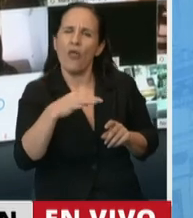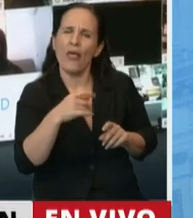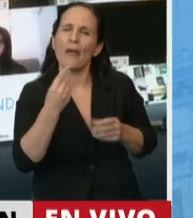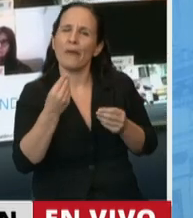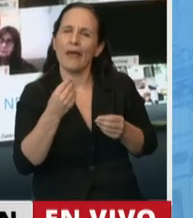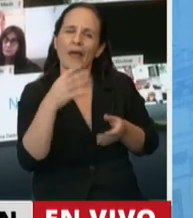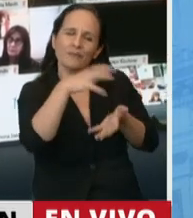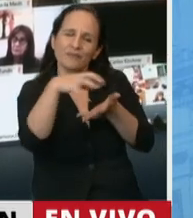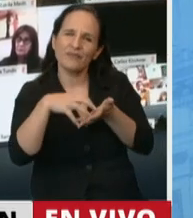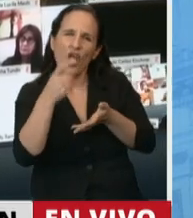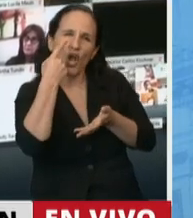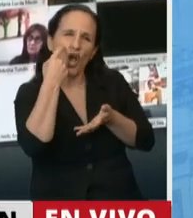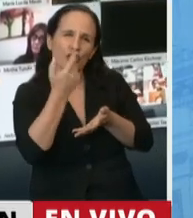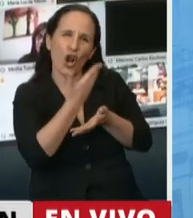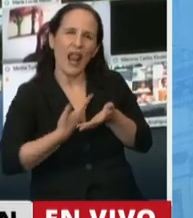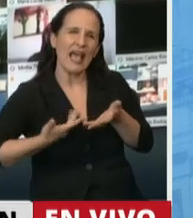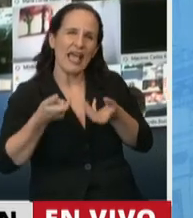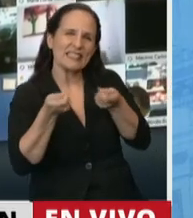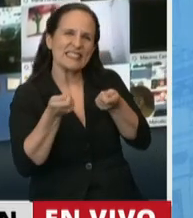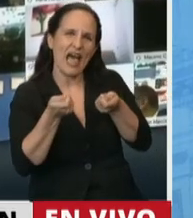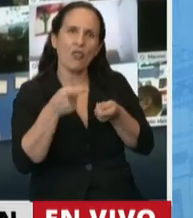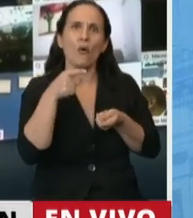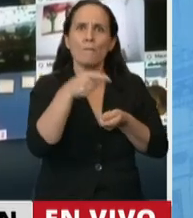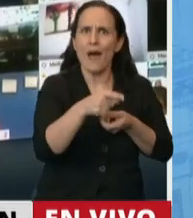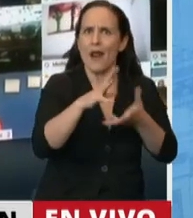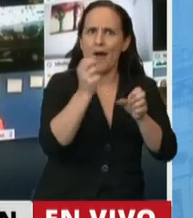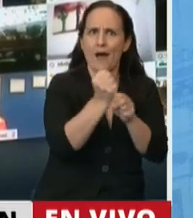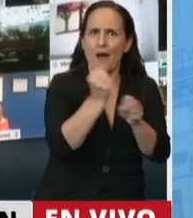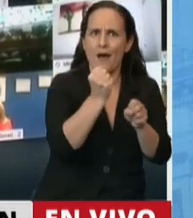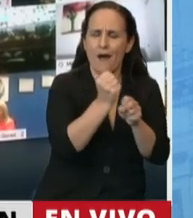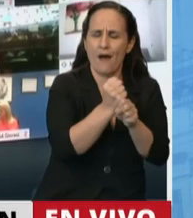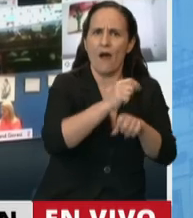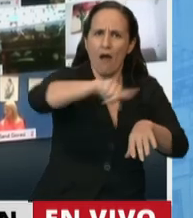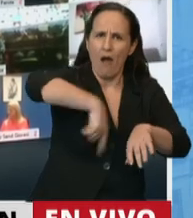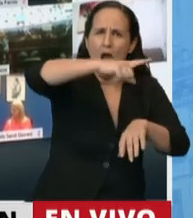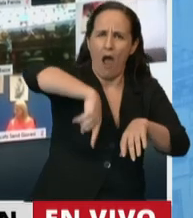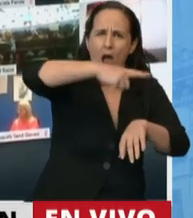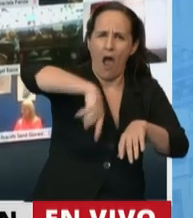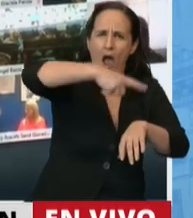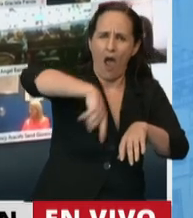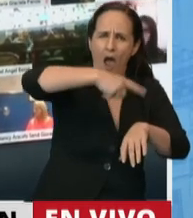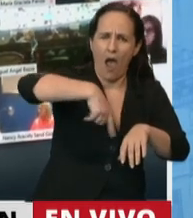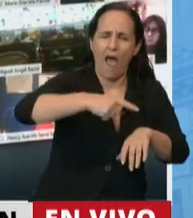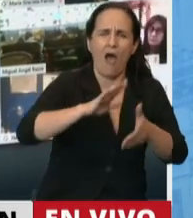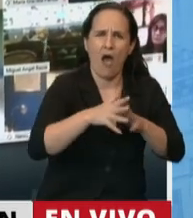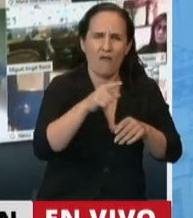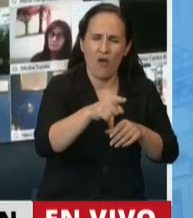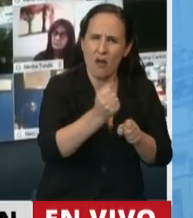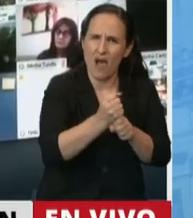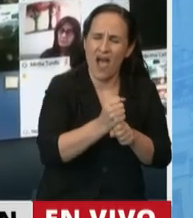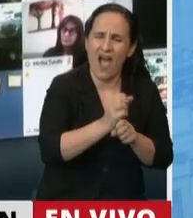los organismos de control del Estado para que esta modalidad de trabajo no derive en condiciones de precariedad laboral.